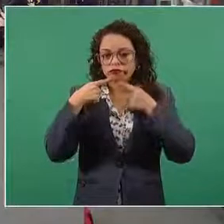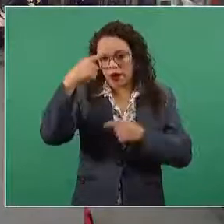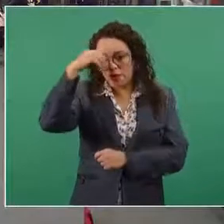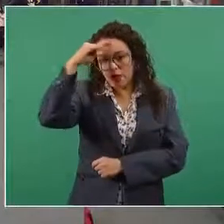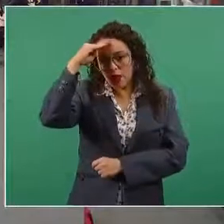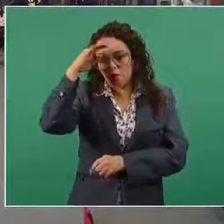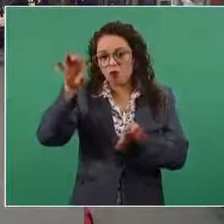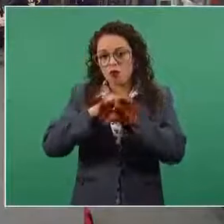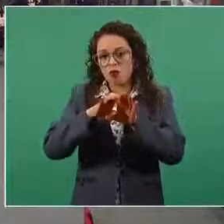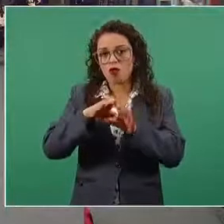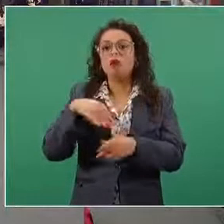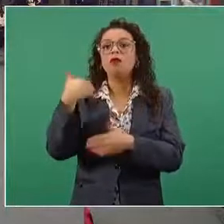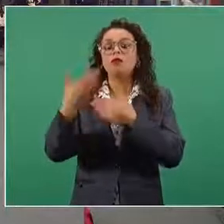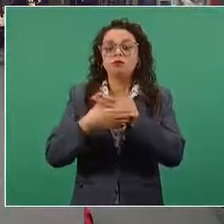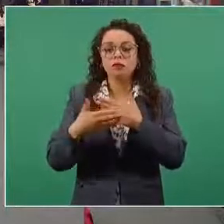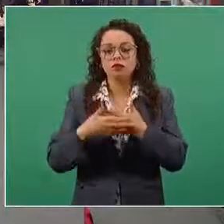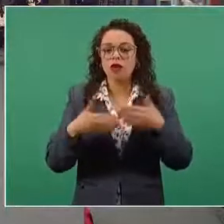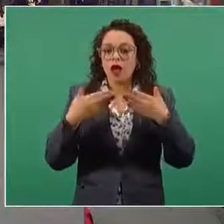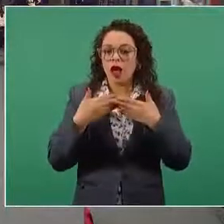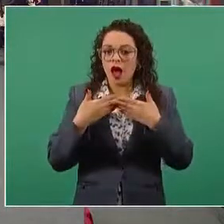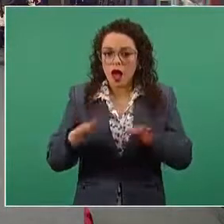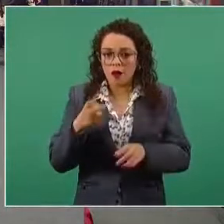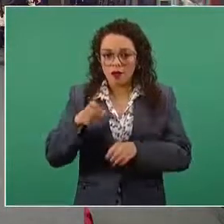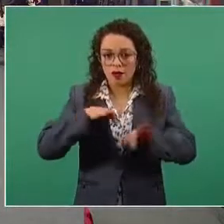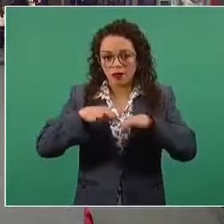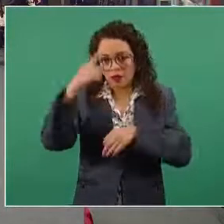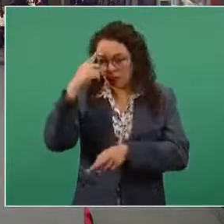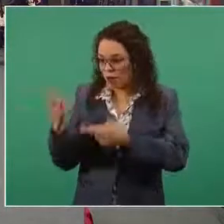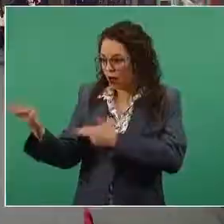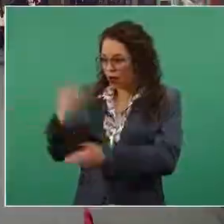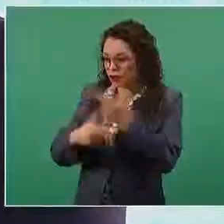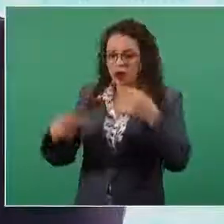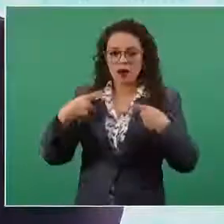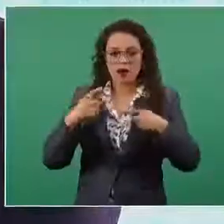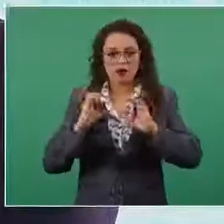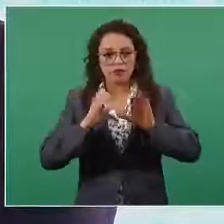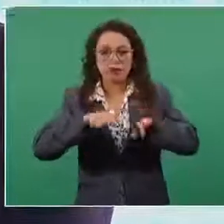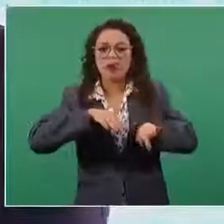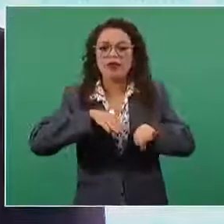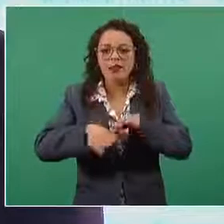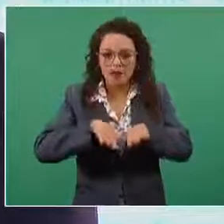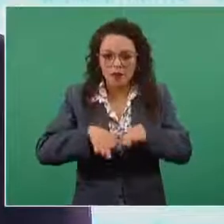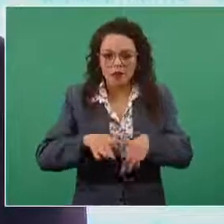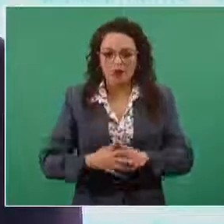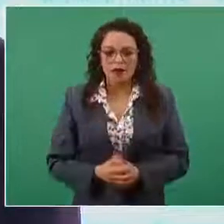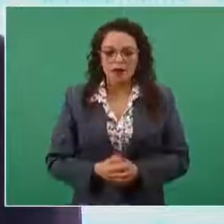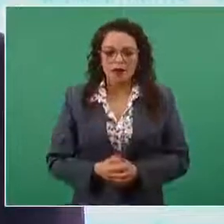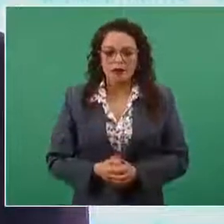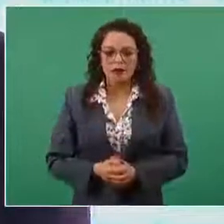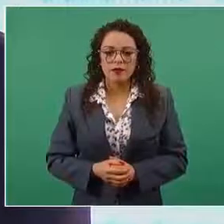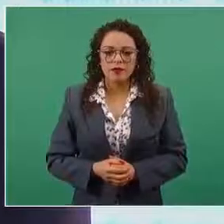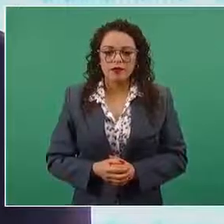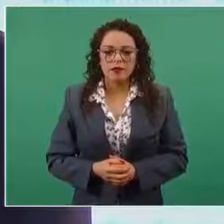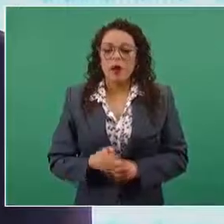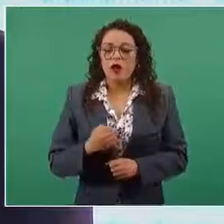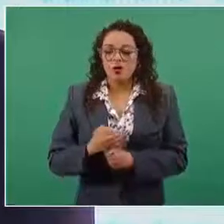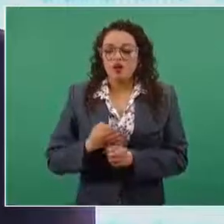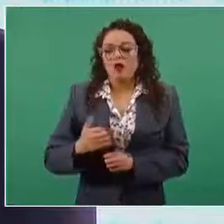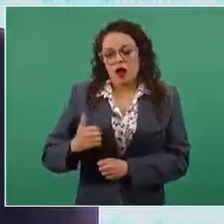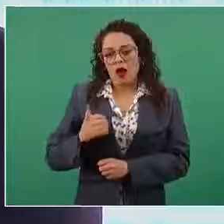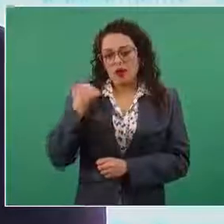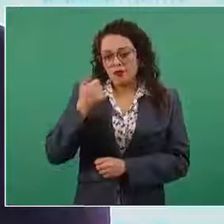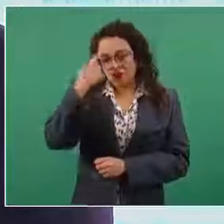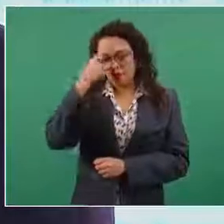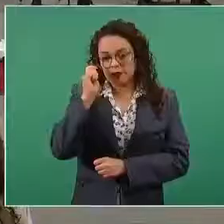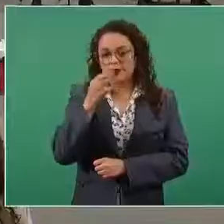de la mina y el ingreso de los trabajadores. Y aquí hacemos un llamado tanto a la